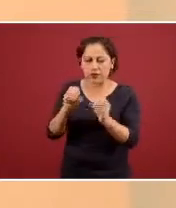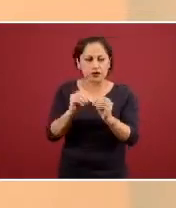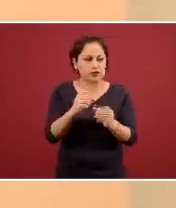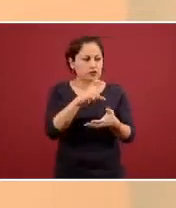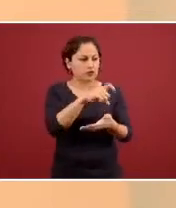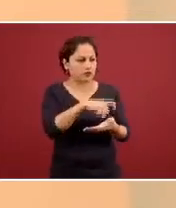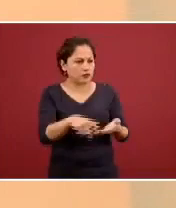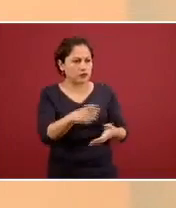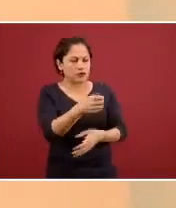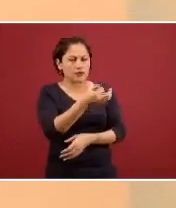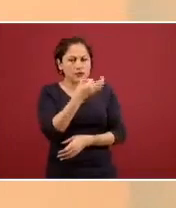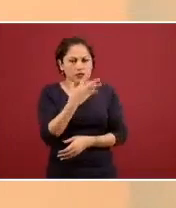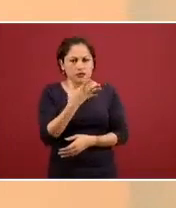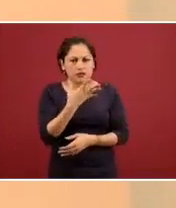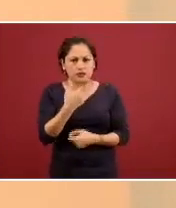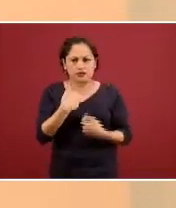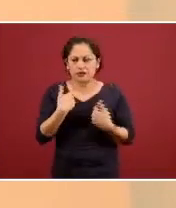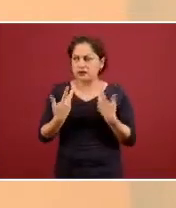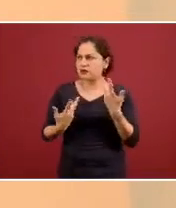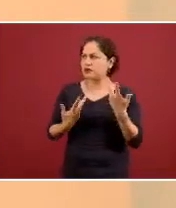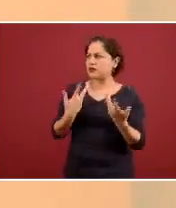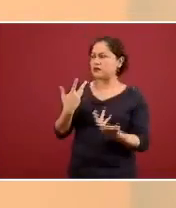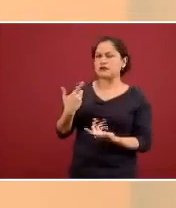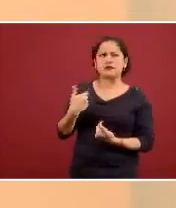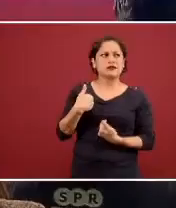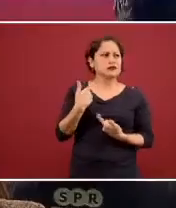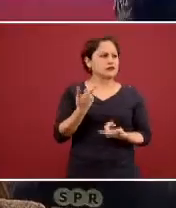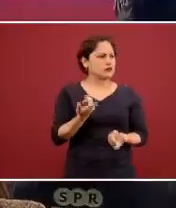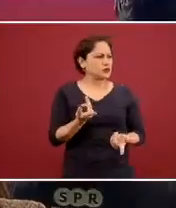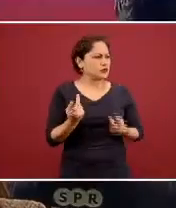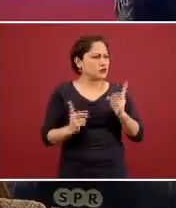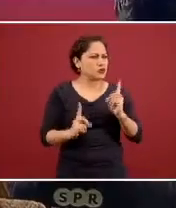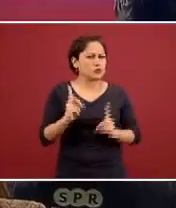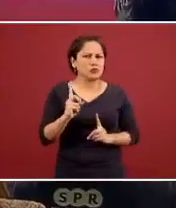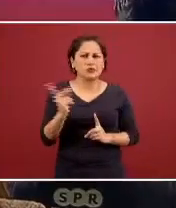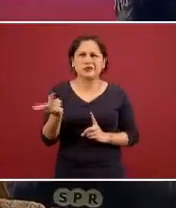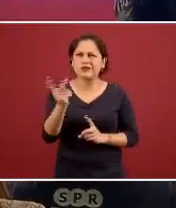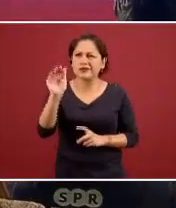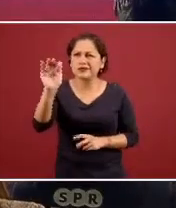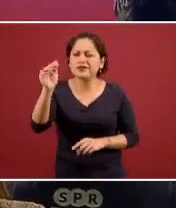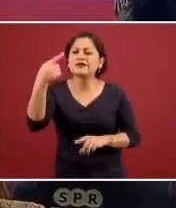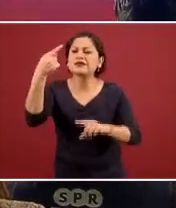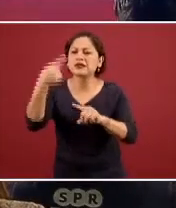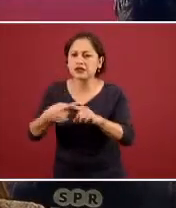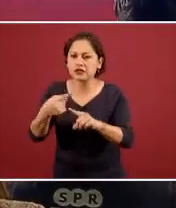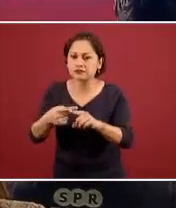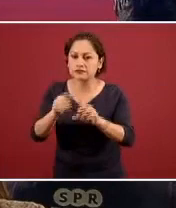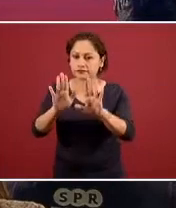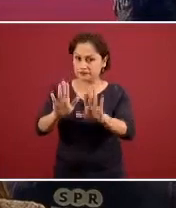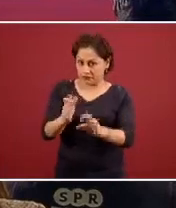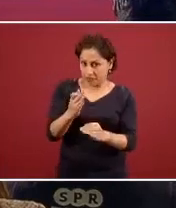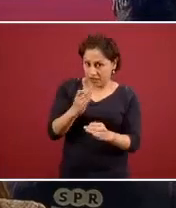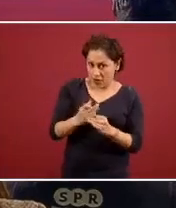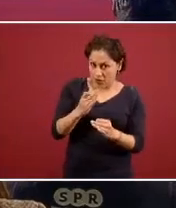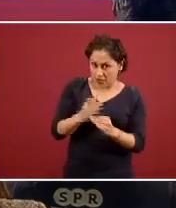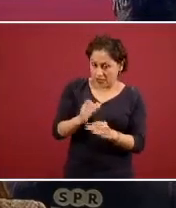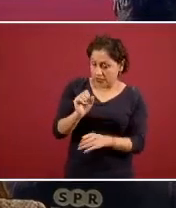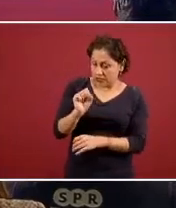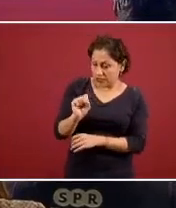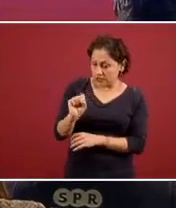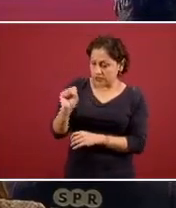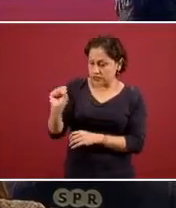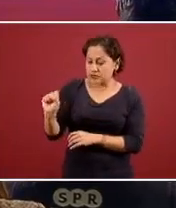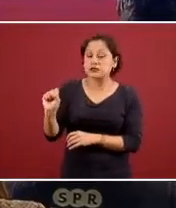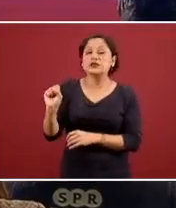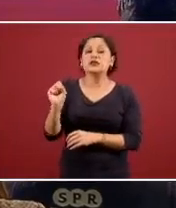tenemos un sistema actualmente de salud un sistema de información que como